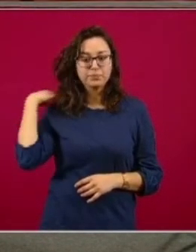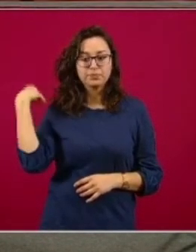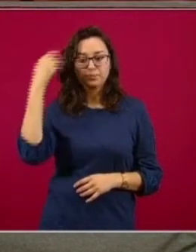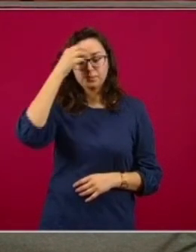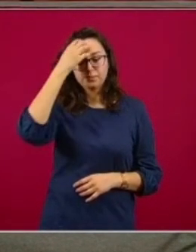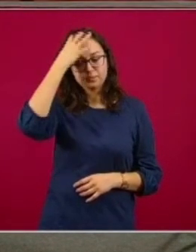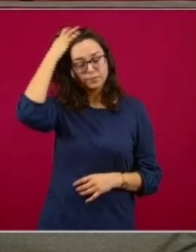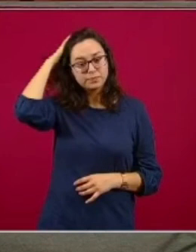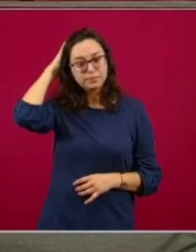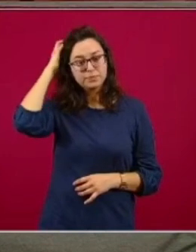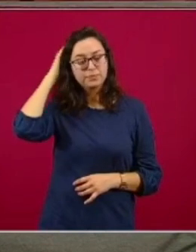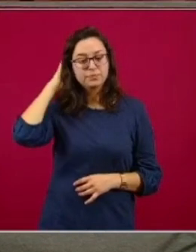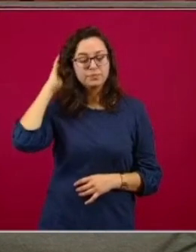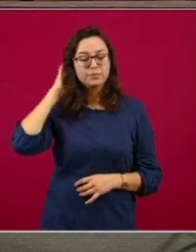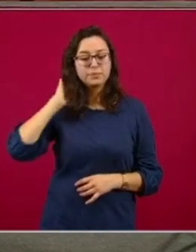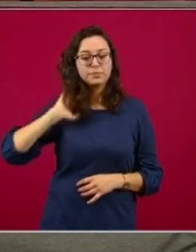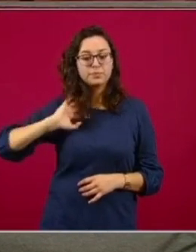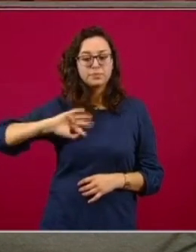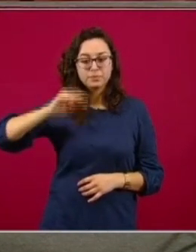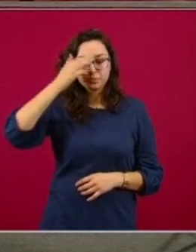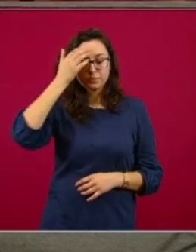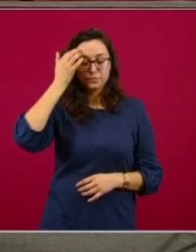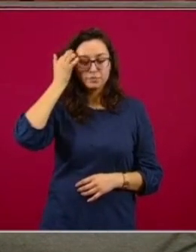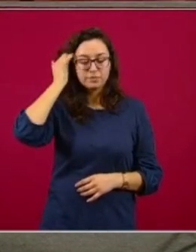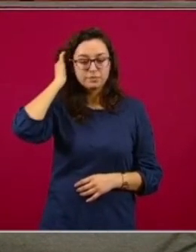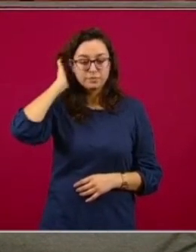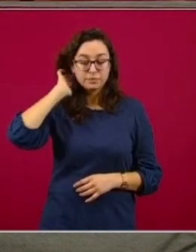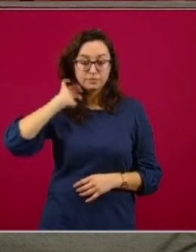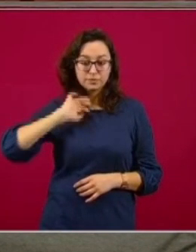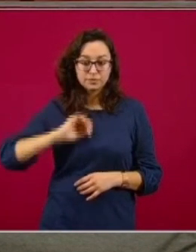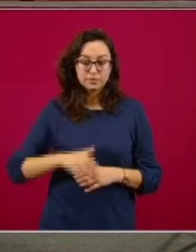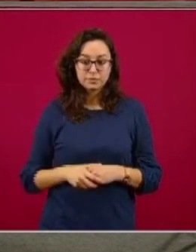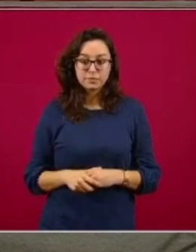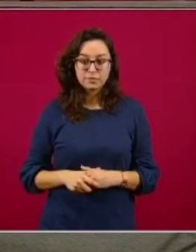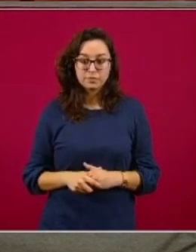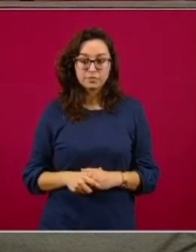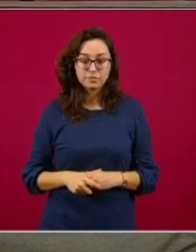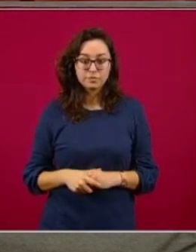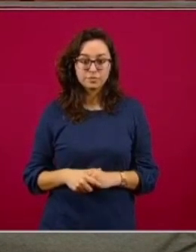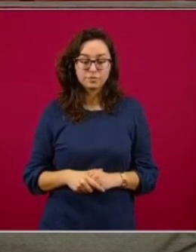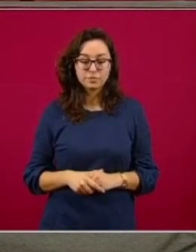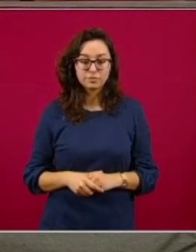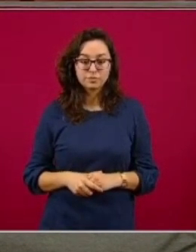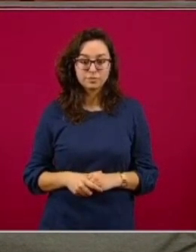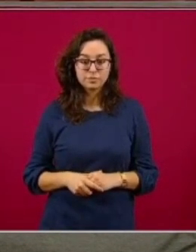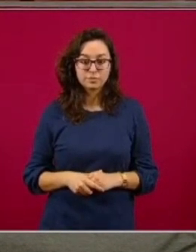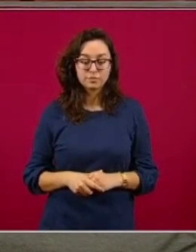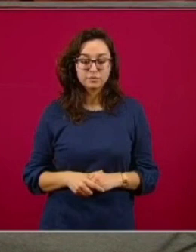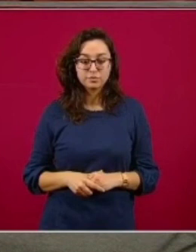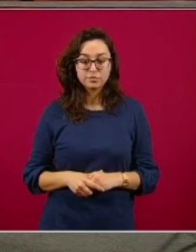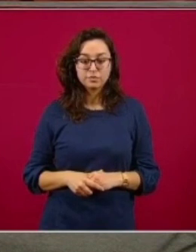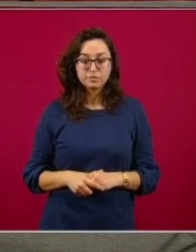Bueno, aquí si me pasan la siguiente, me gustaría empezar con algo muy gráfico. ¿Cuántas